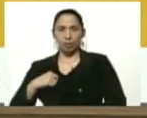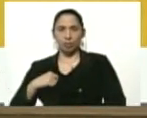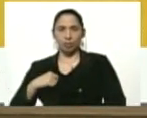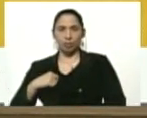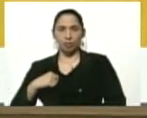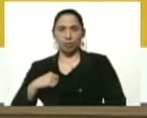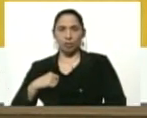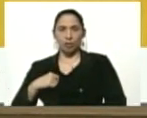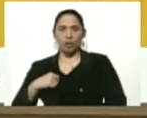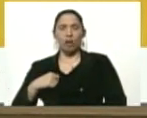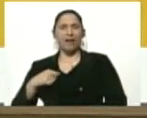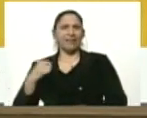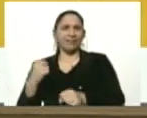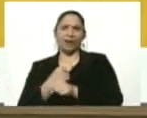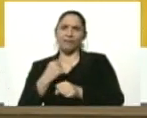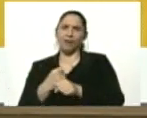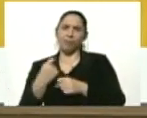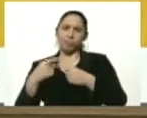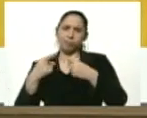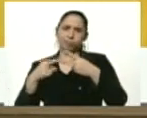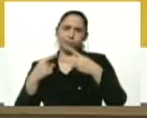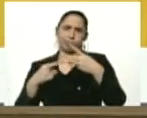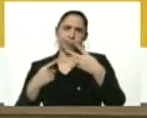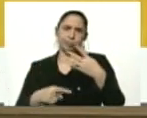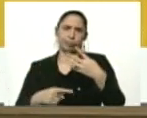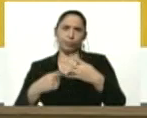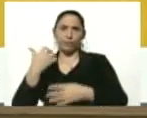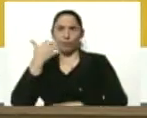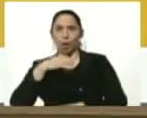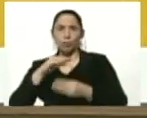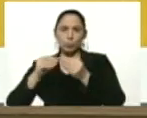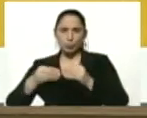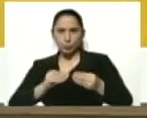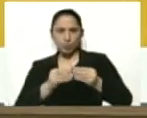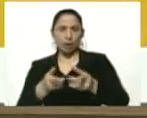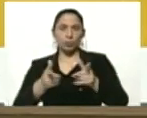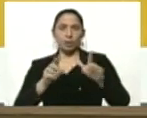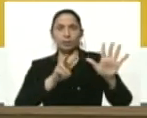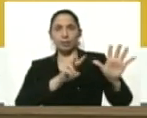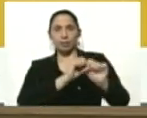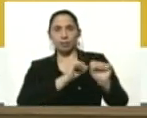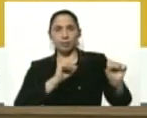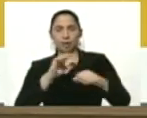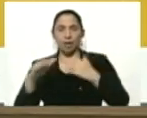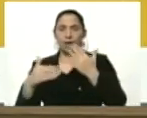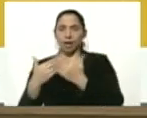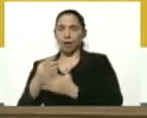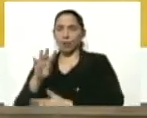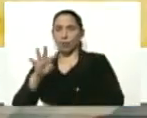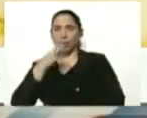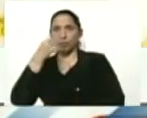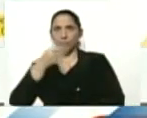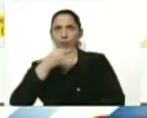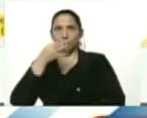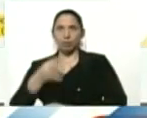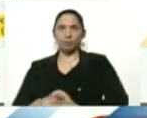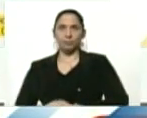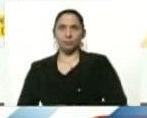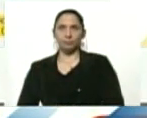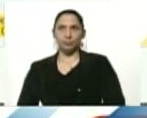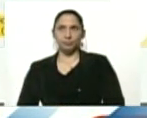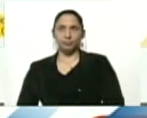plomería, refrigeración y otros que están autorizados de 7 de la mañana a 4 de la tarde.